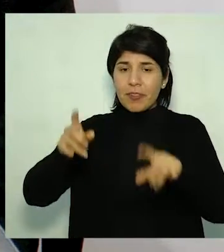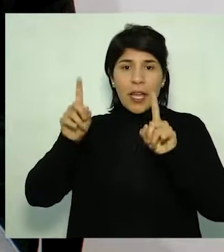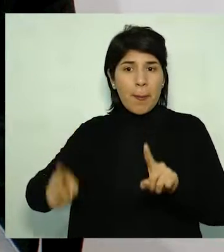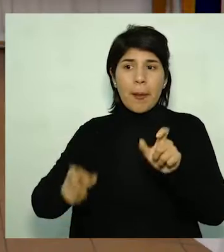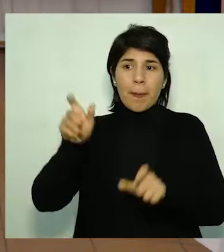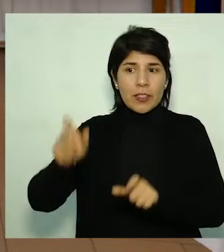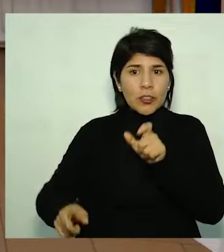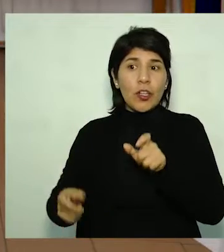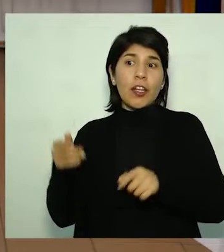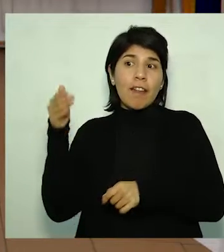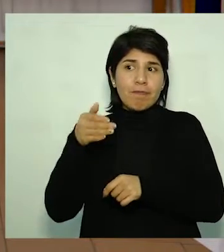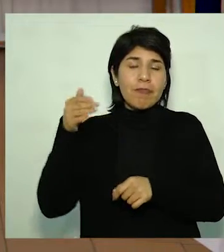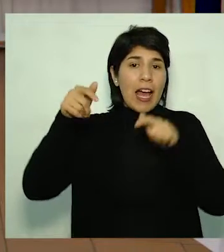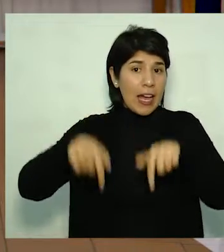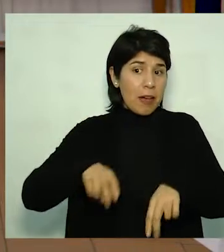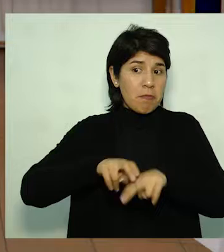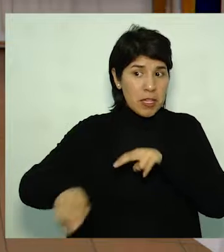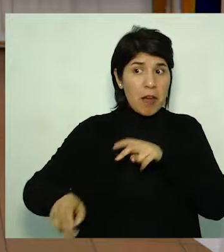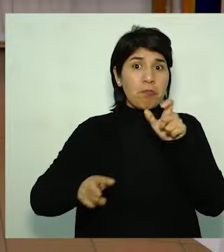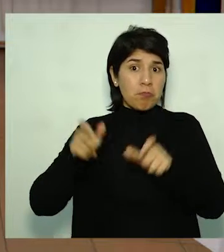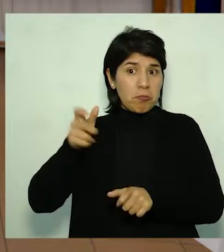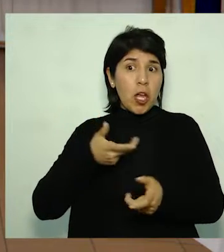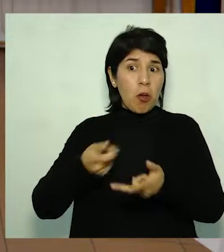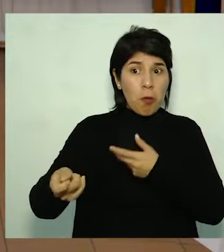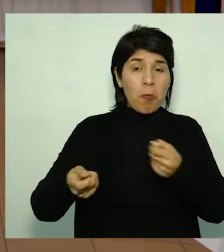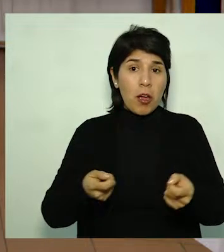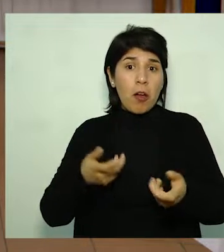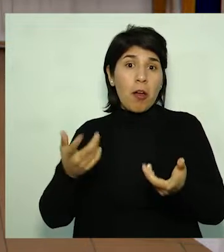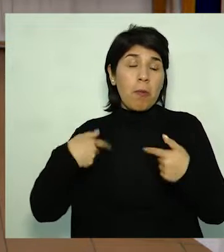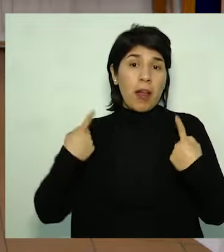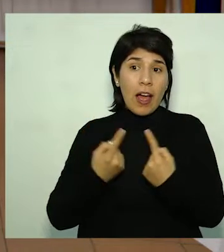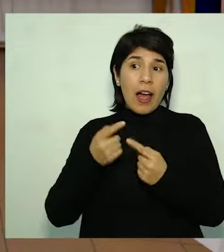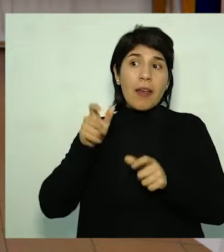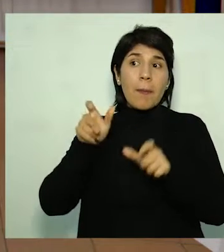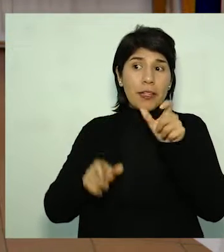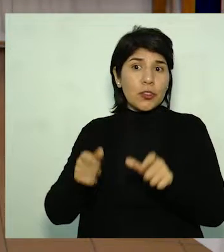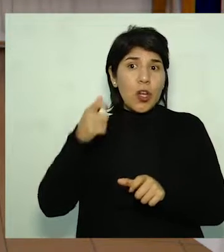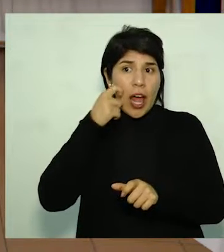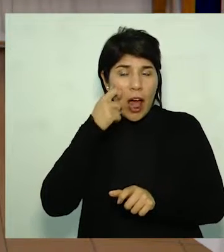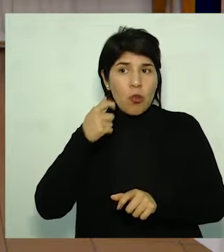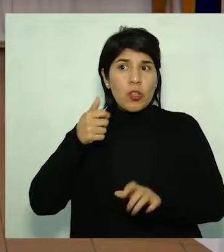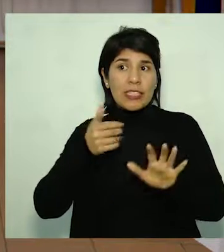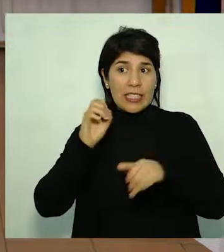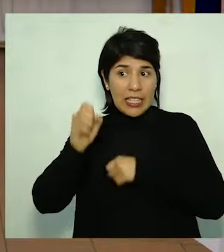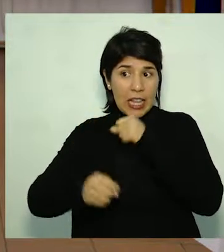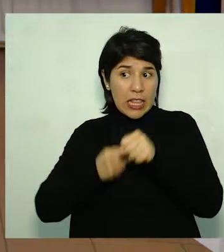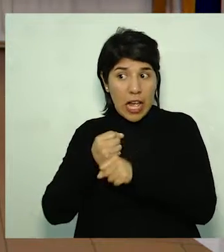clientes, pues es un público muy grande, recordamos que no es solo jubilados, sino personas mayores de 60 años,